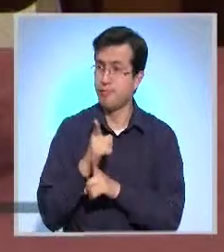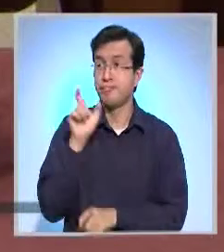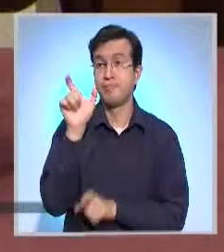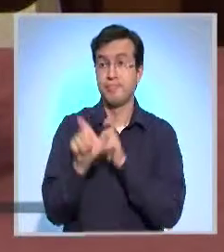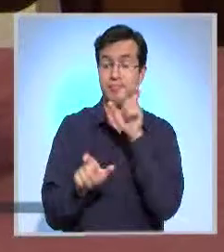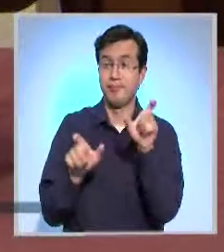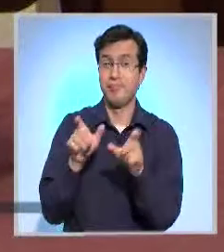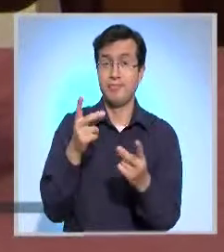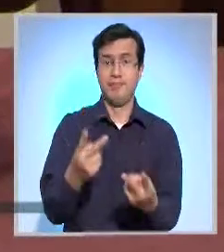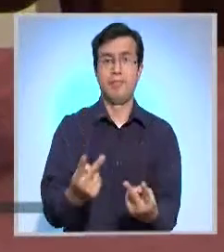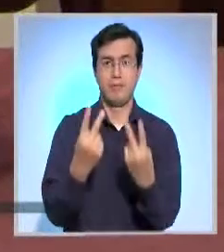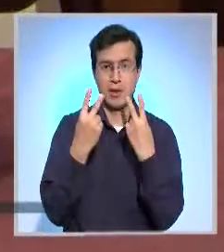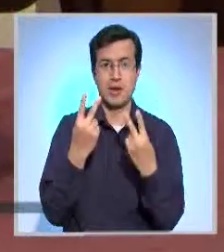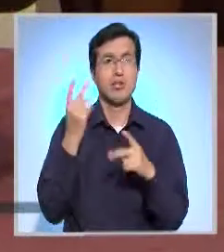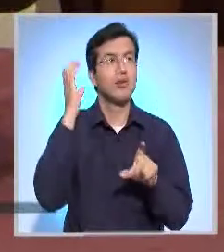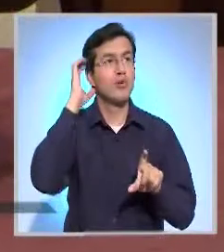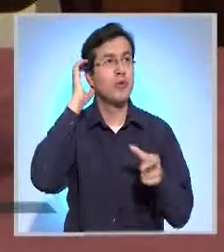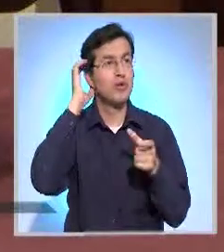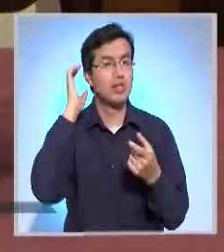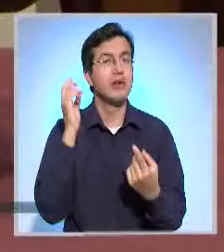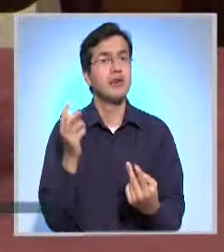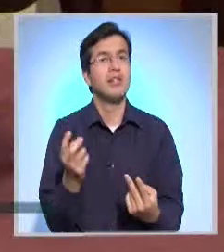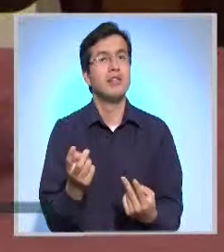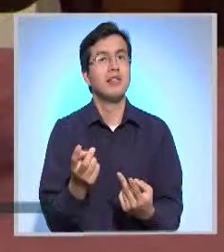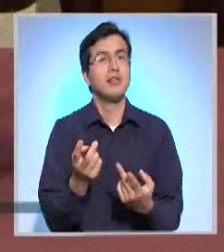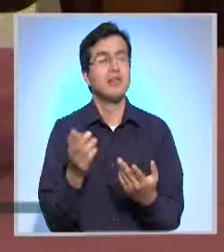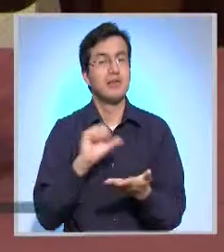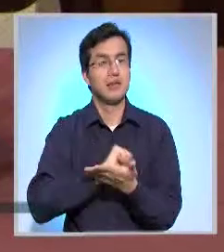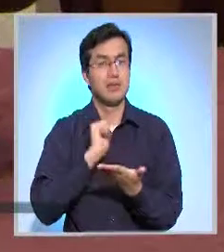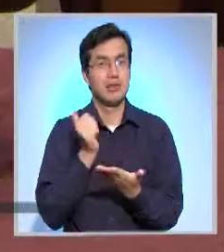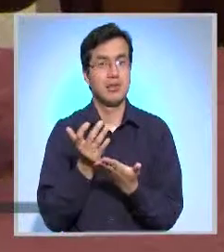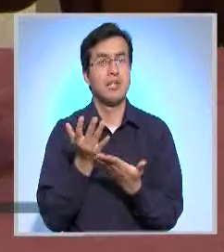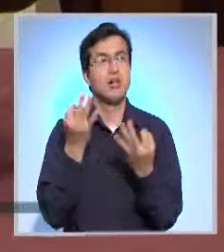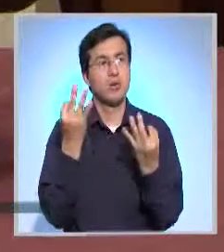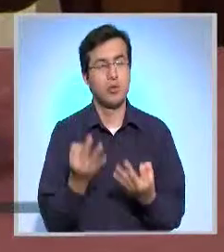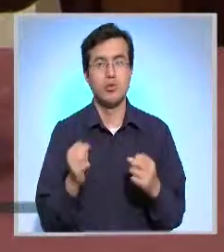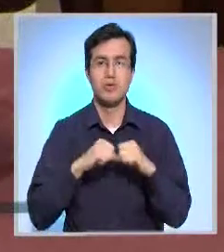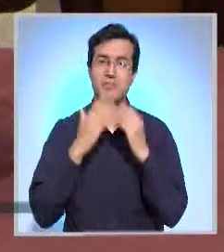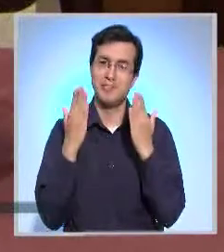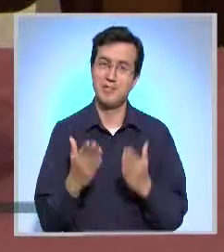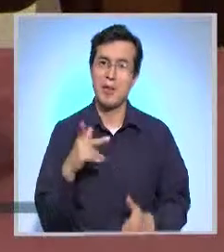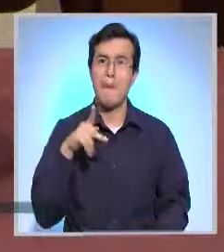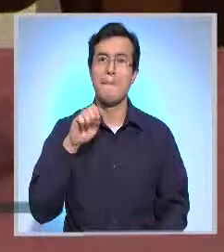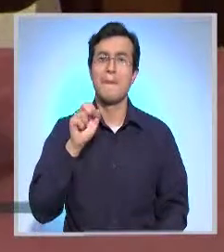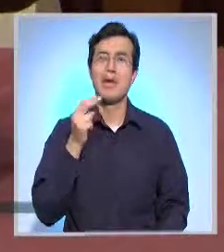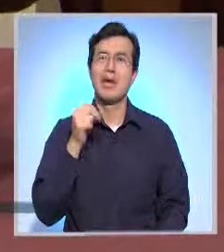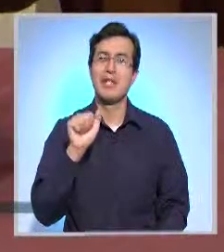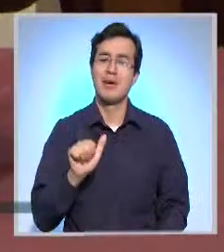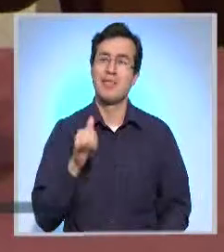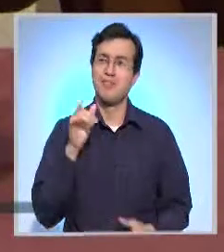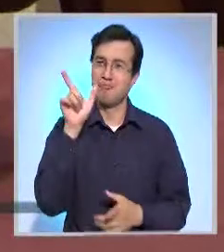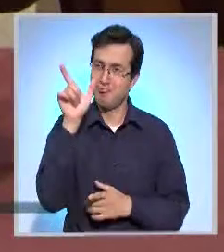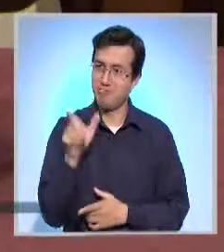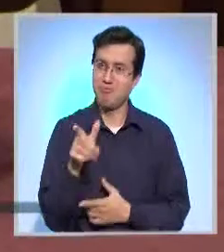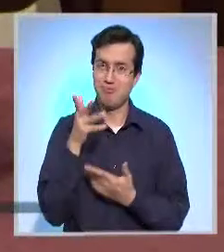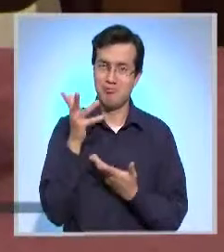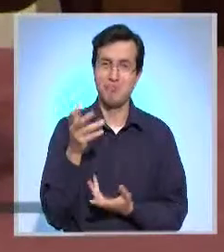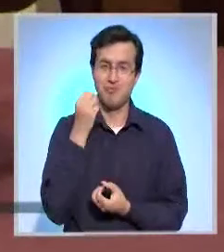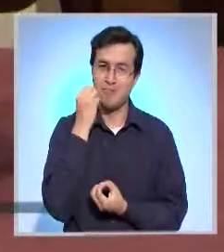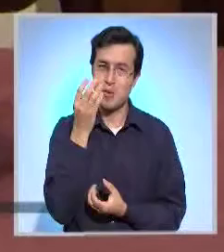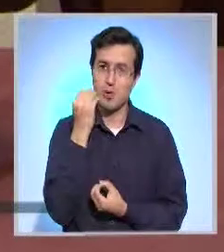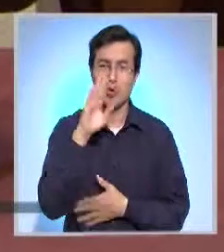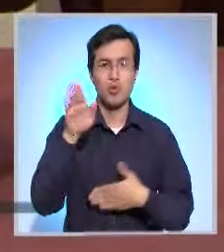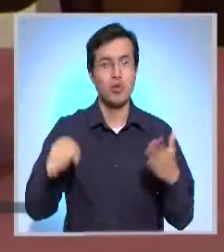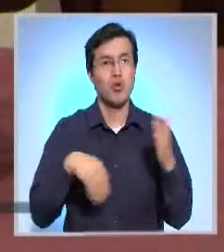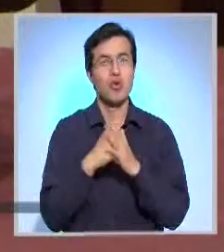amables televidentes y oyentes de la radio de la Asamblea Nacional, que hemos invitado a la asambleísta Peña para dar a conocer precisamente de esta